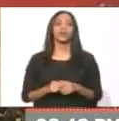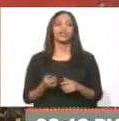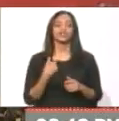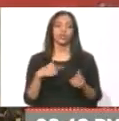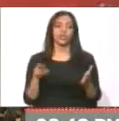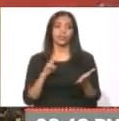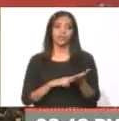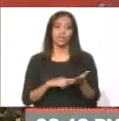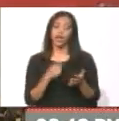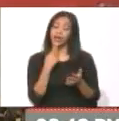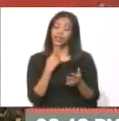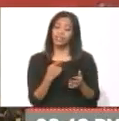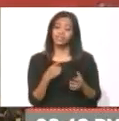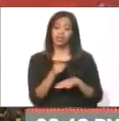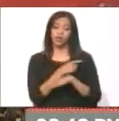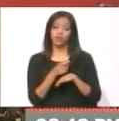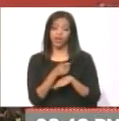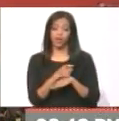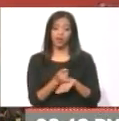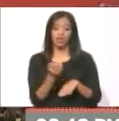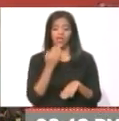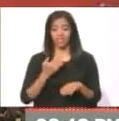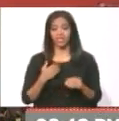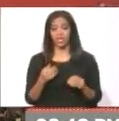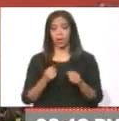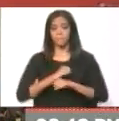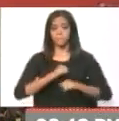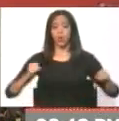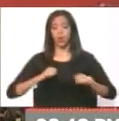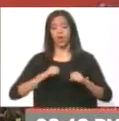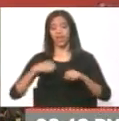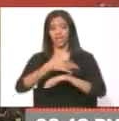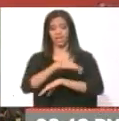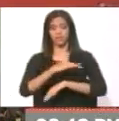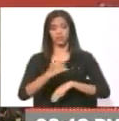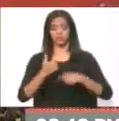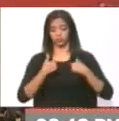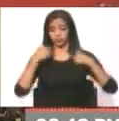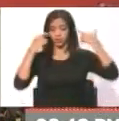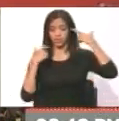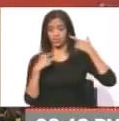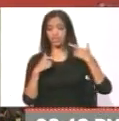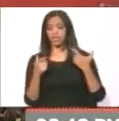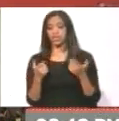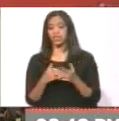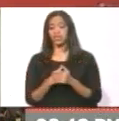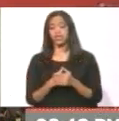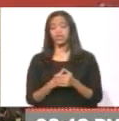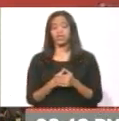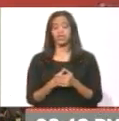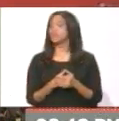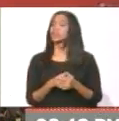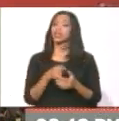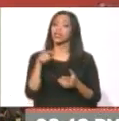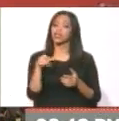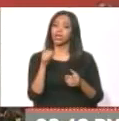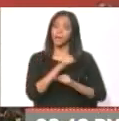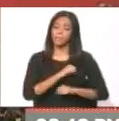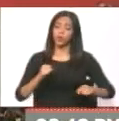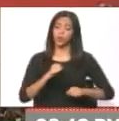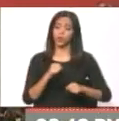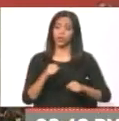Ahora, ¿qué hace el gobierno si alguien tiene unos explosivos en la calle? Yo me entero, yo soy chavista, y me entero que Hernán tiene unos explosivos. Hernán también es chavista.